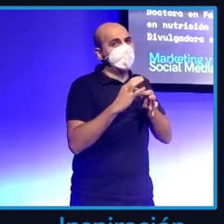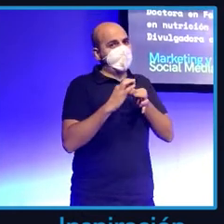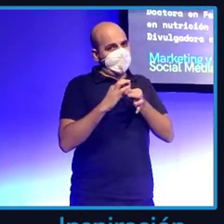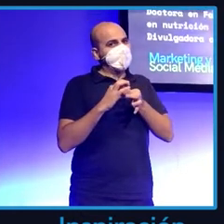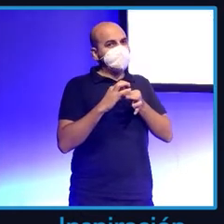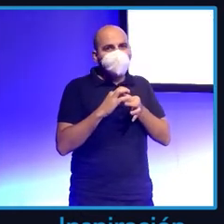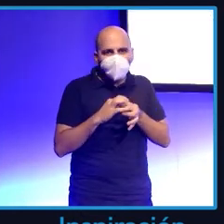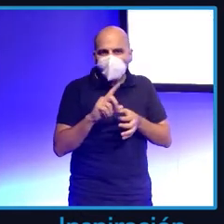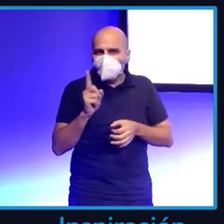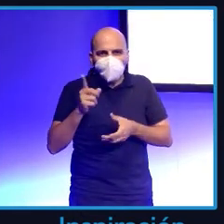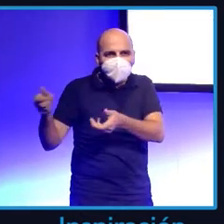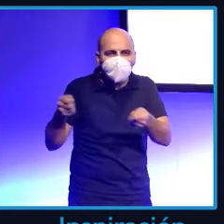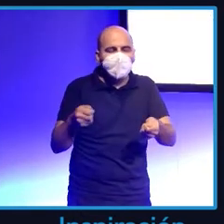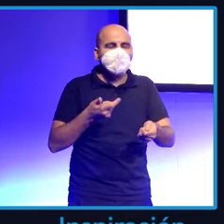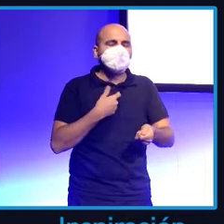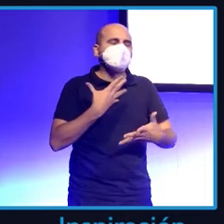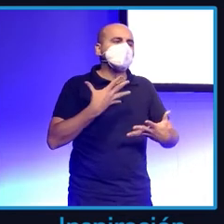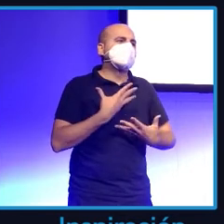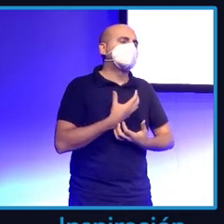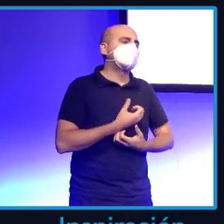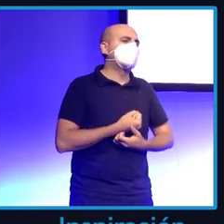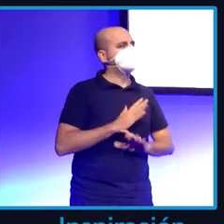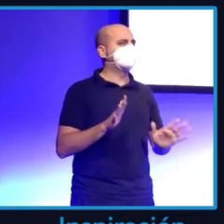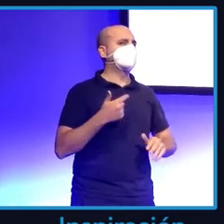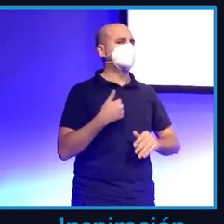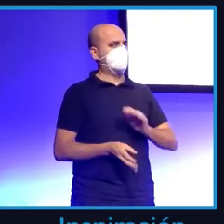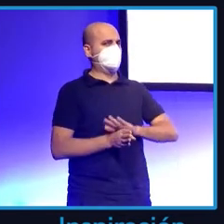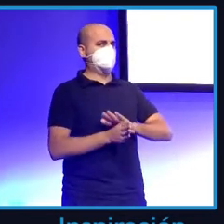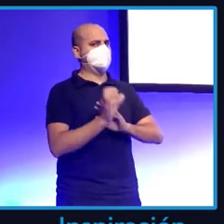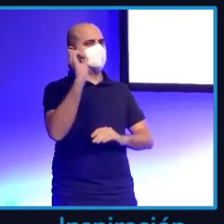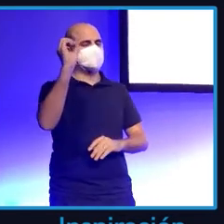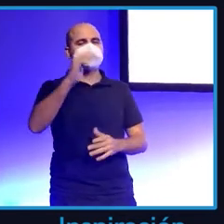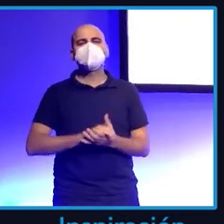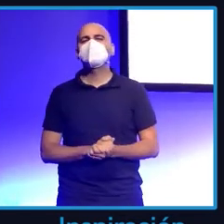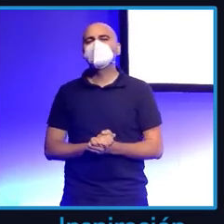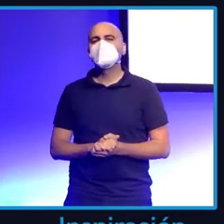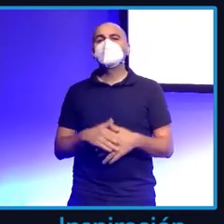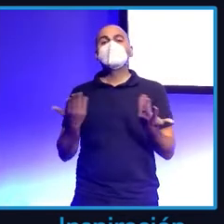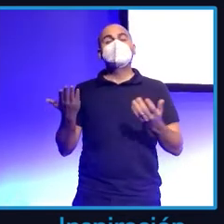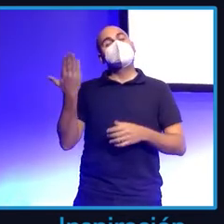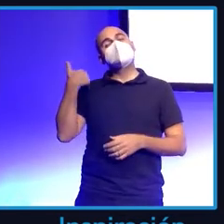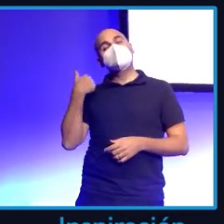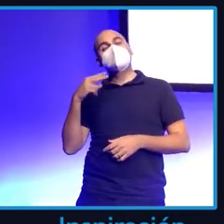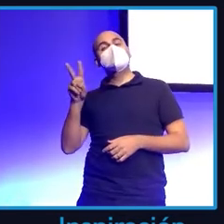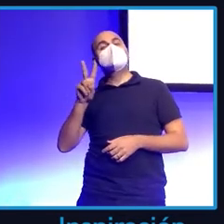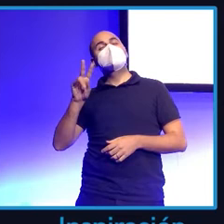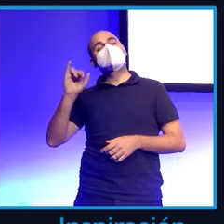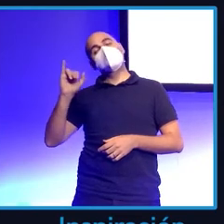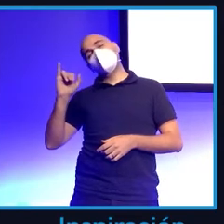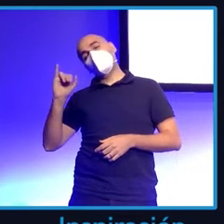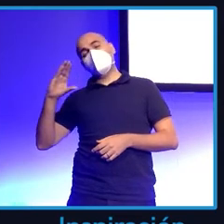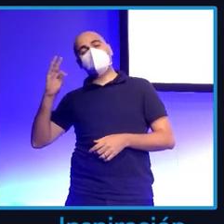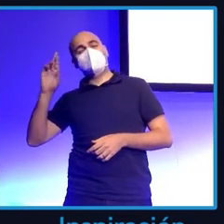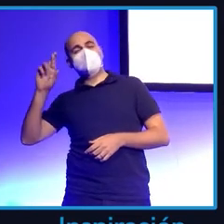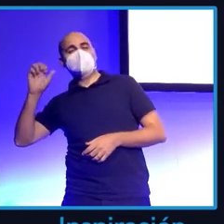continuar con la charla. Influencer. Ha hablado Victoria de los influencers bastante. Me he quedado con